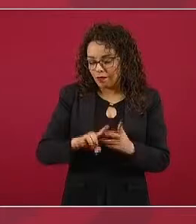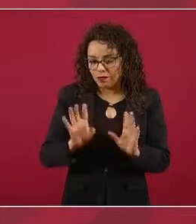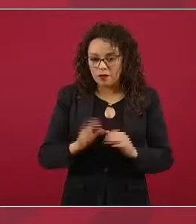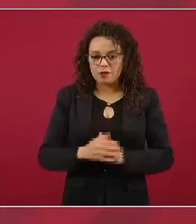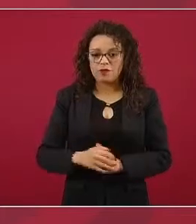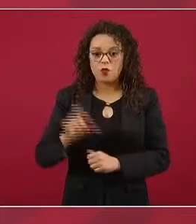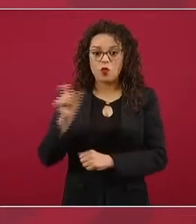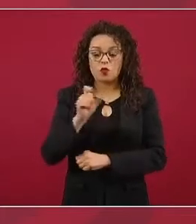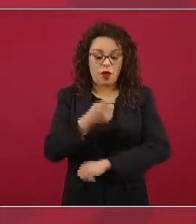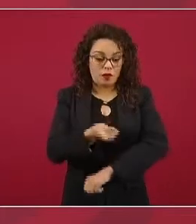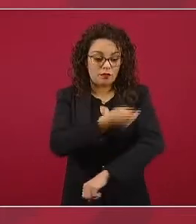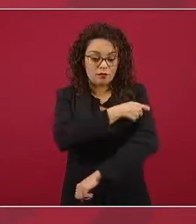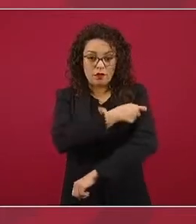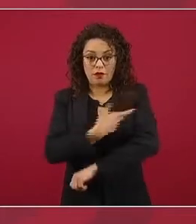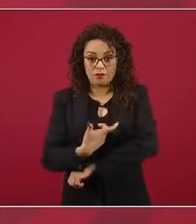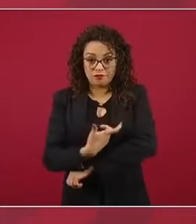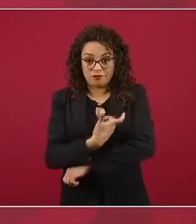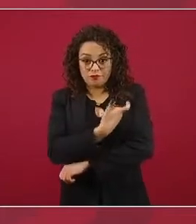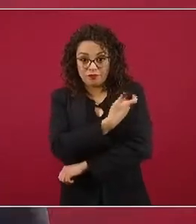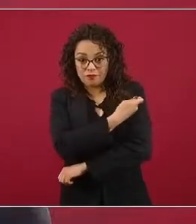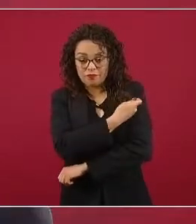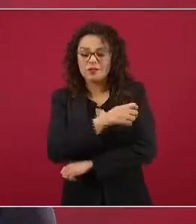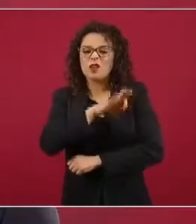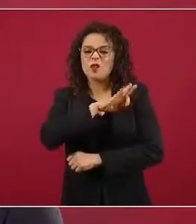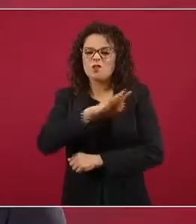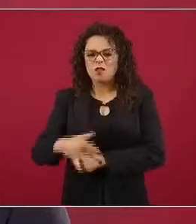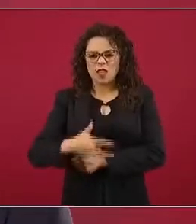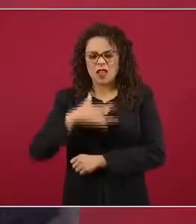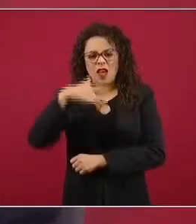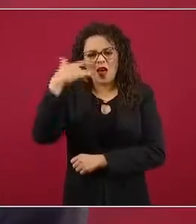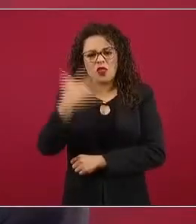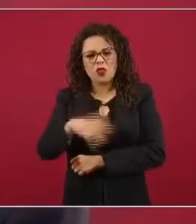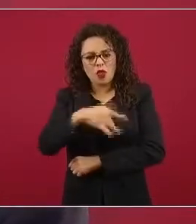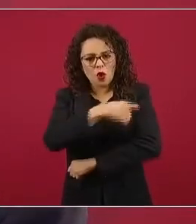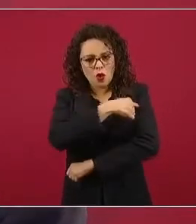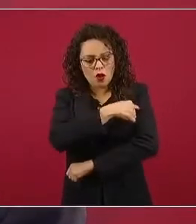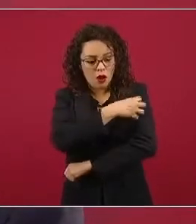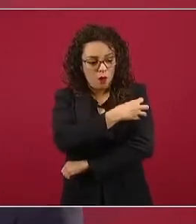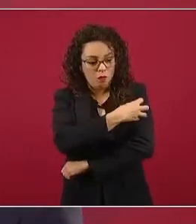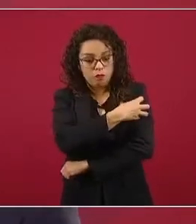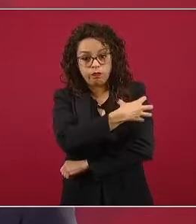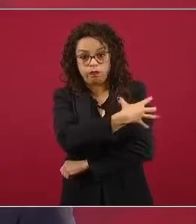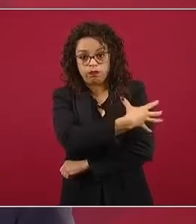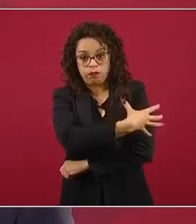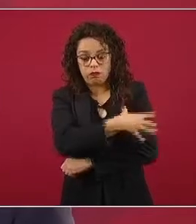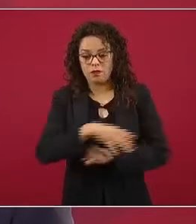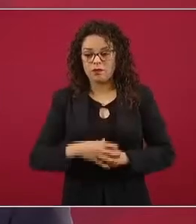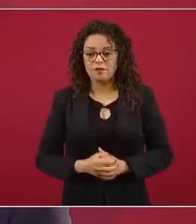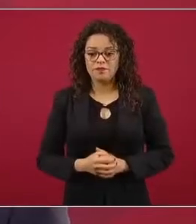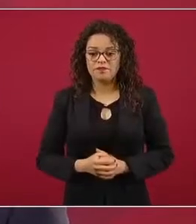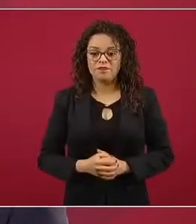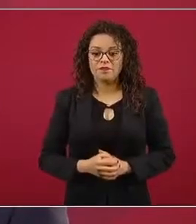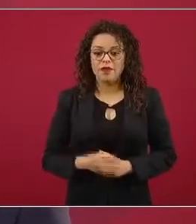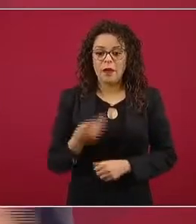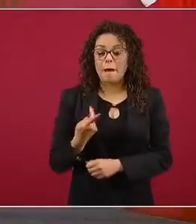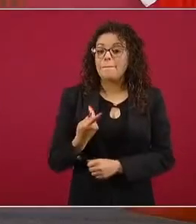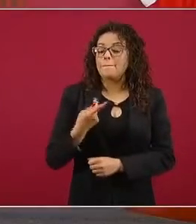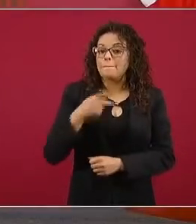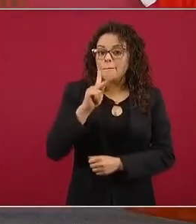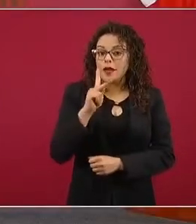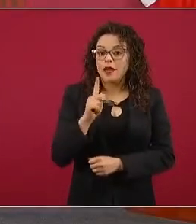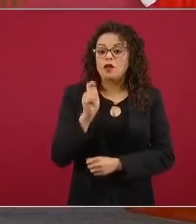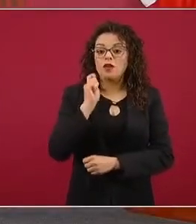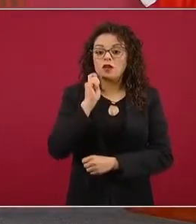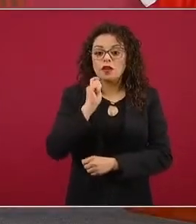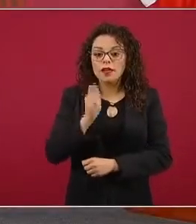que son productos inyectables, pueden causar dolor, hinchazón. Pero lo que se busca en